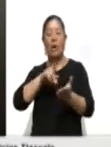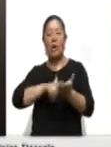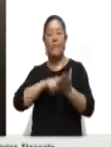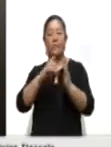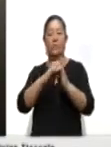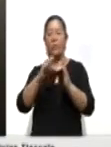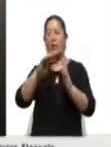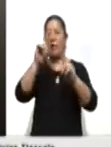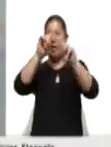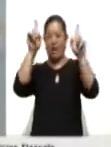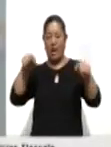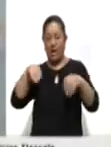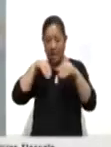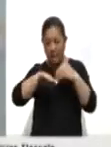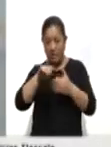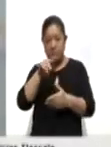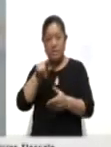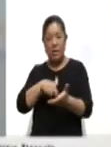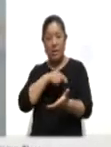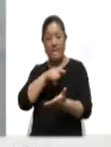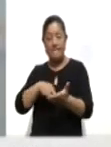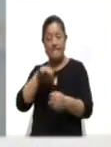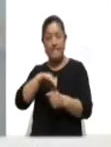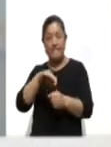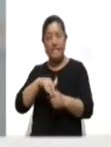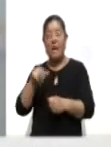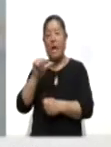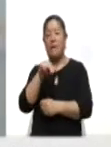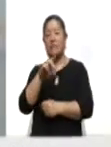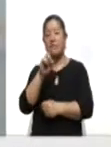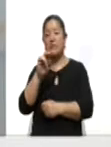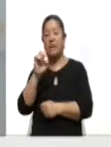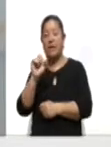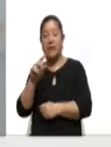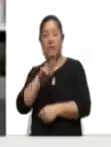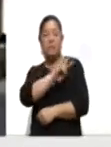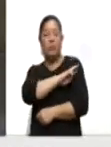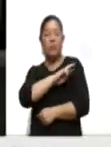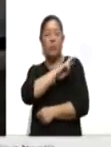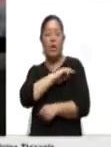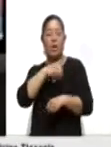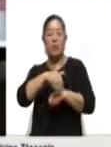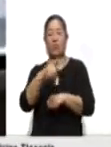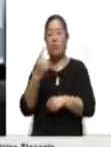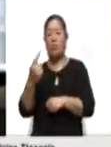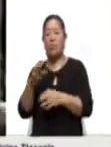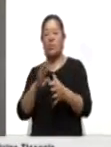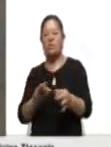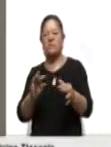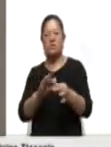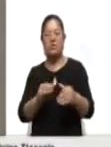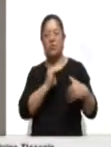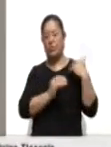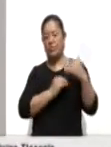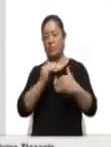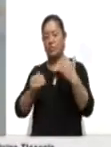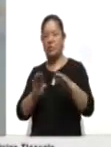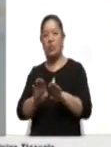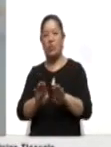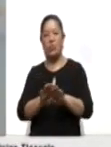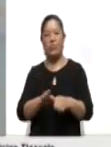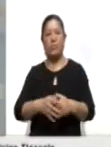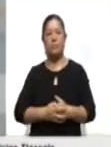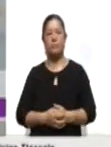próximo 6 de junio. Andrés Corona Hernández, vocal de la Junta Ejecutiva del Distrito 1, explicó el procedimiento llevado a cabo.